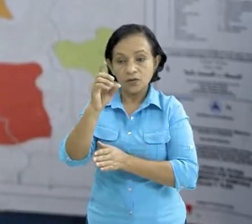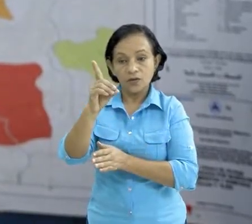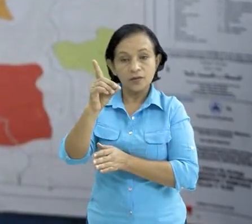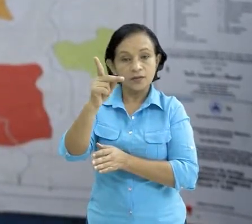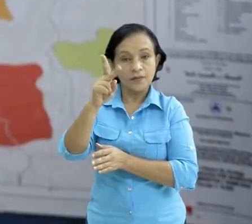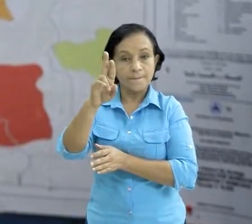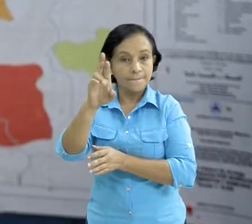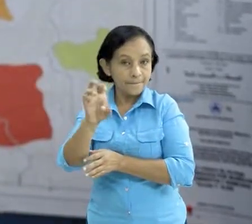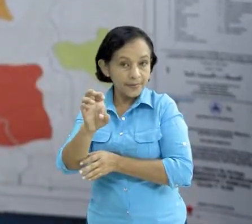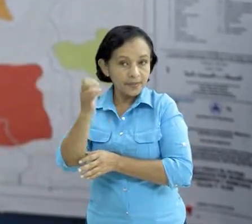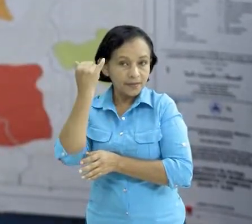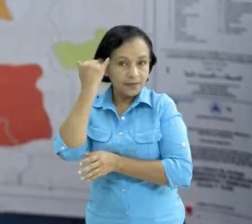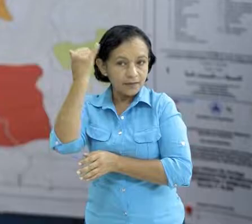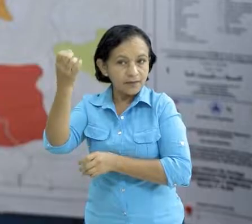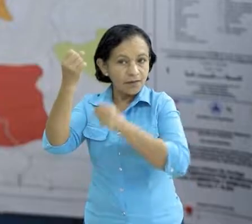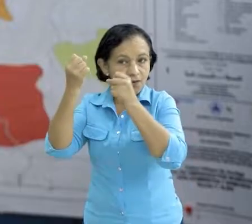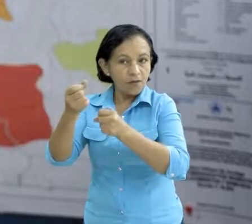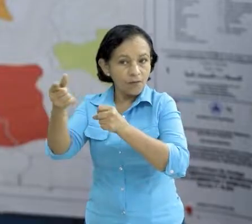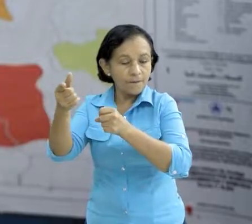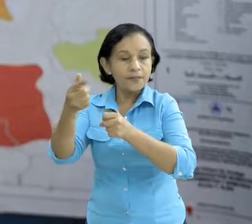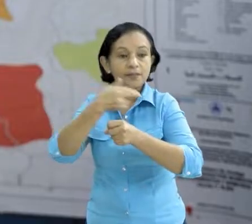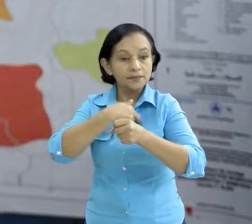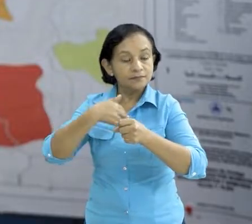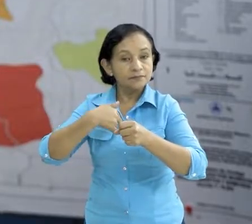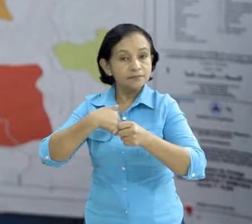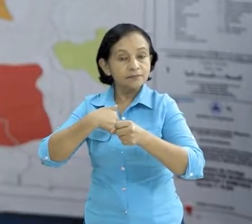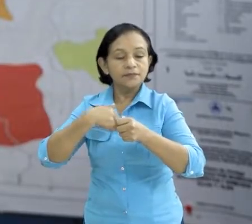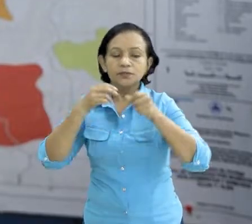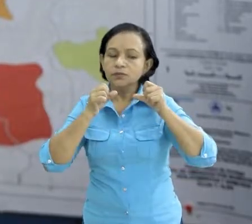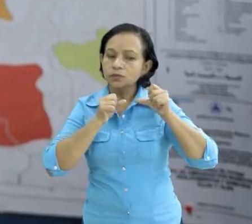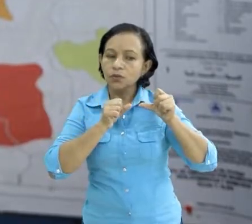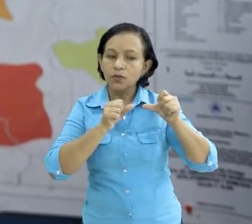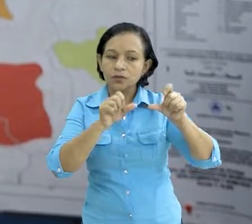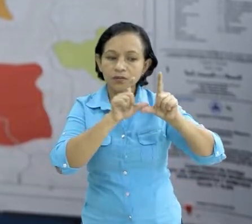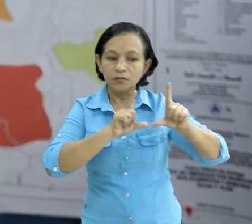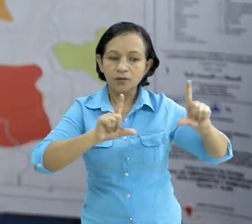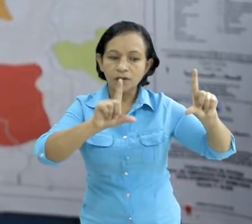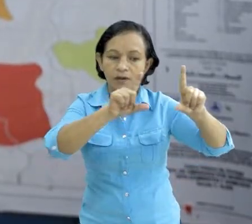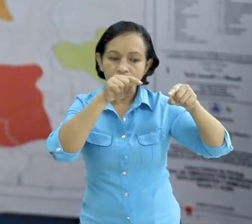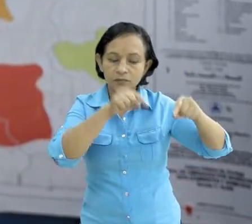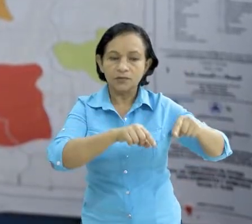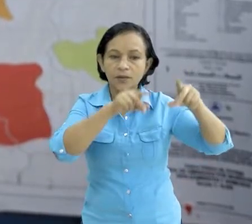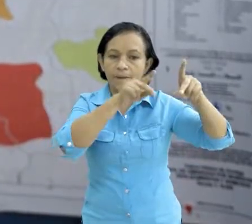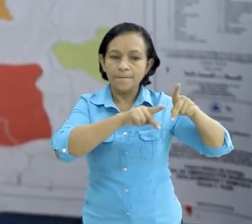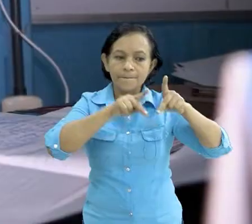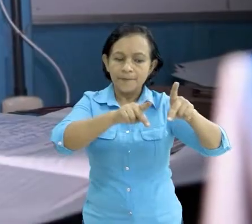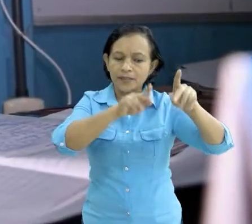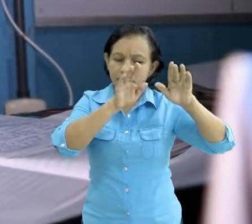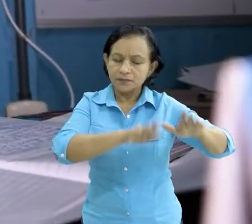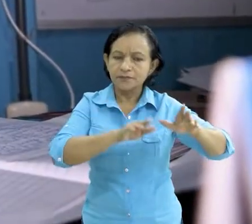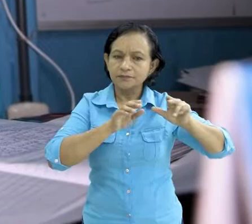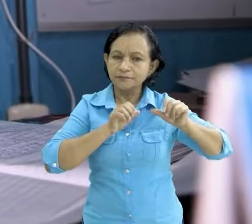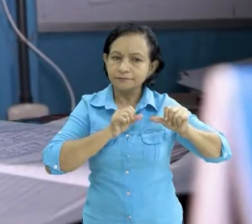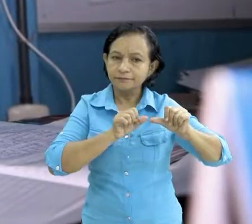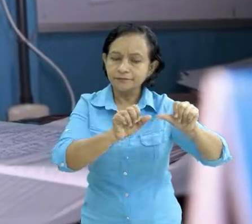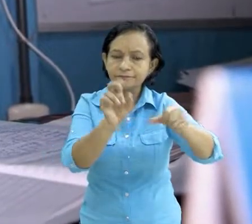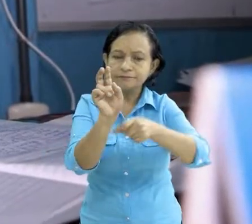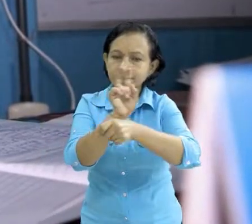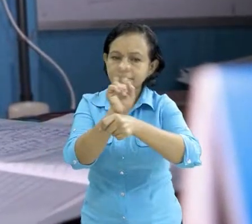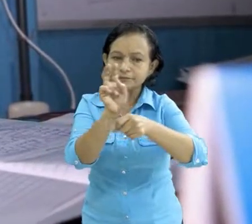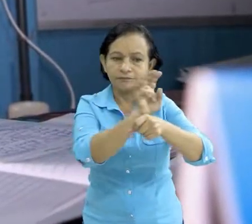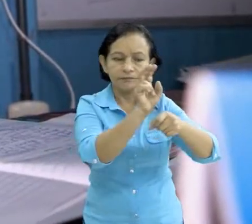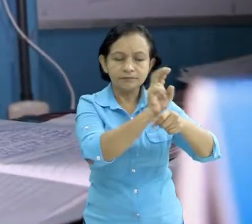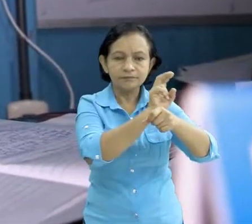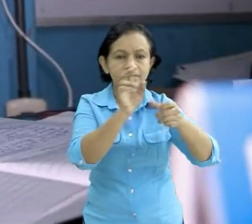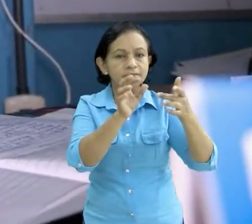la idea fue que lo pusiéramos este puesto de mando de manera permanente, permanente, con personal permanente dedicado